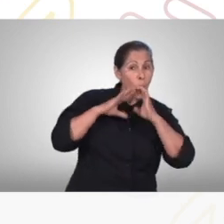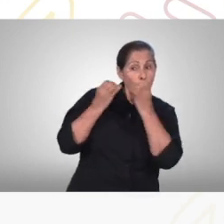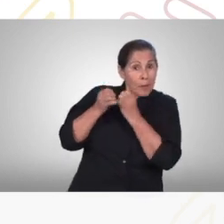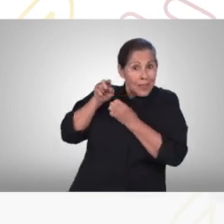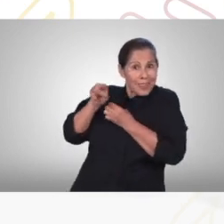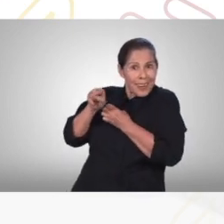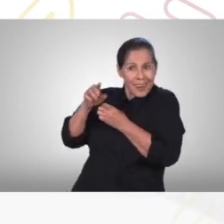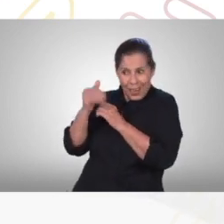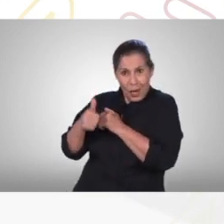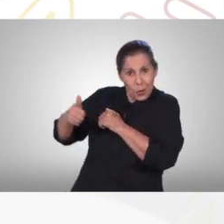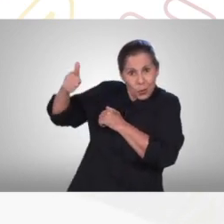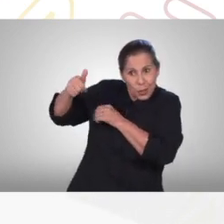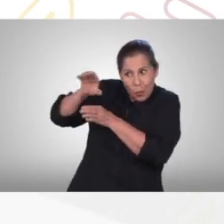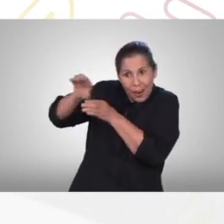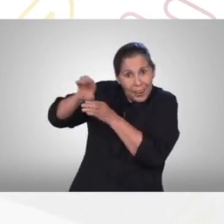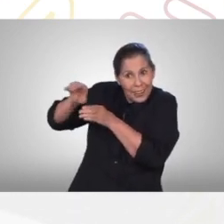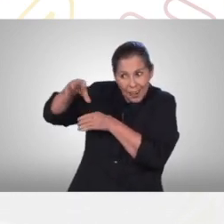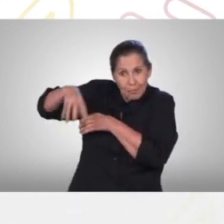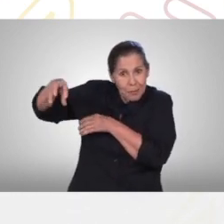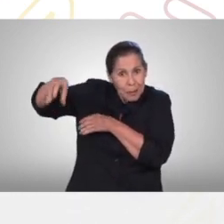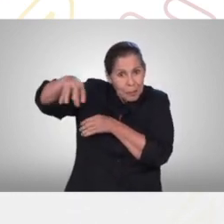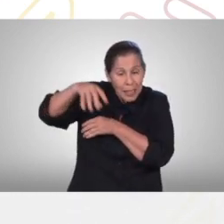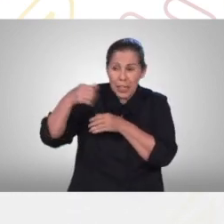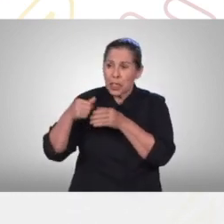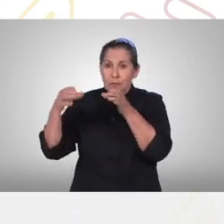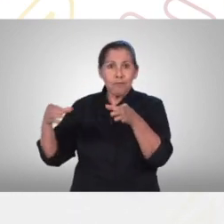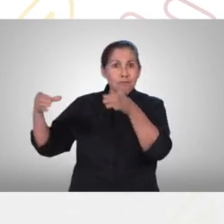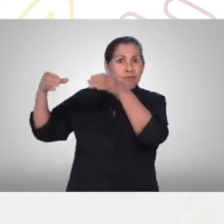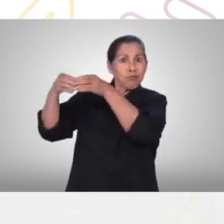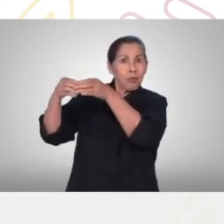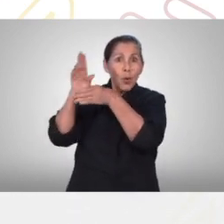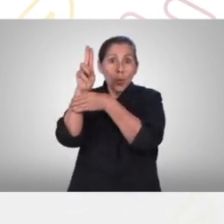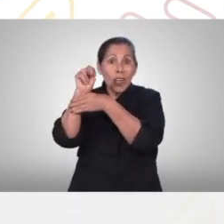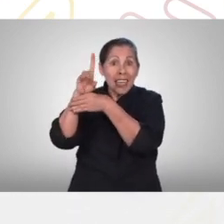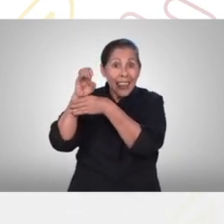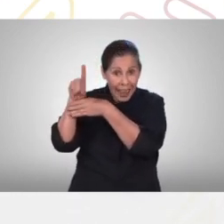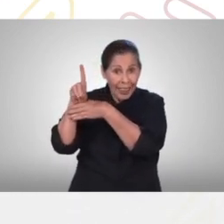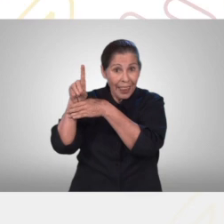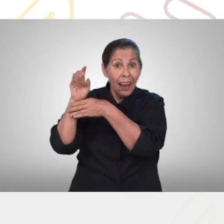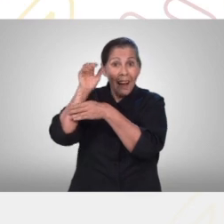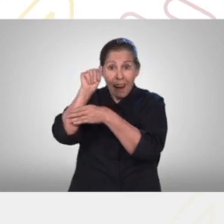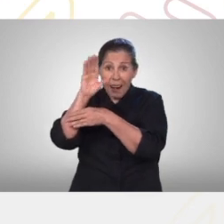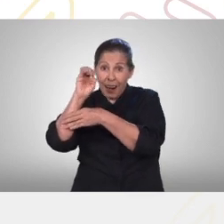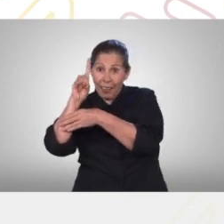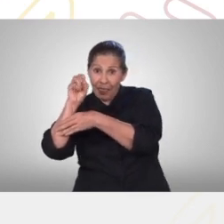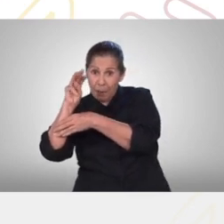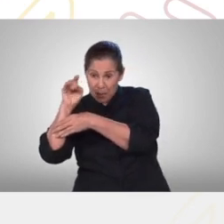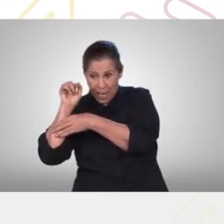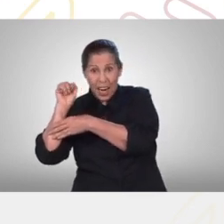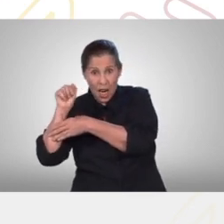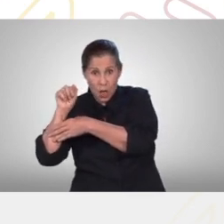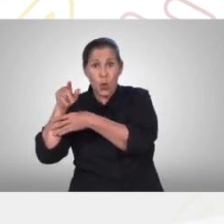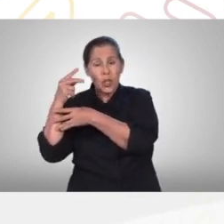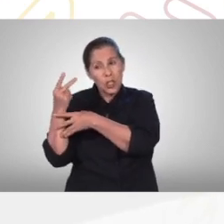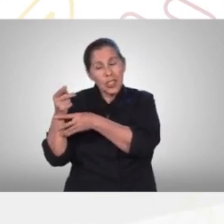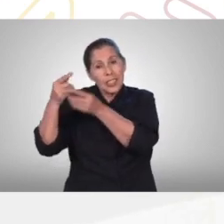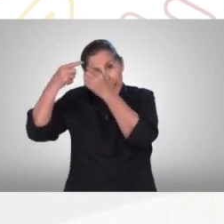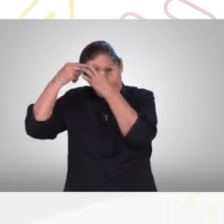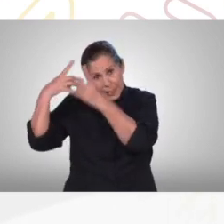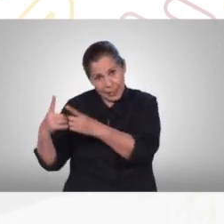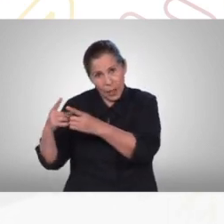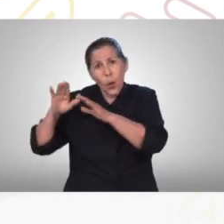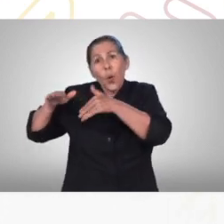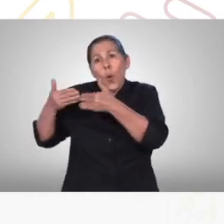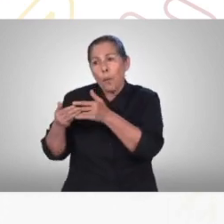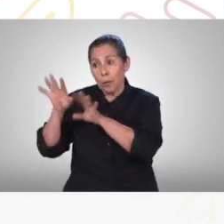ejecutivos de carrera y de unidad académica convocarán a asambleas para determinar la mejor forma de elegir a los